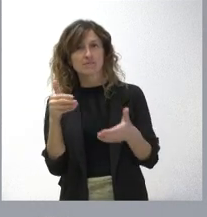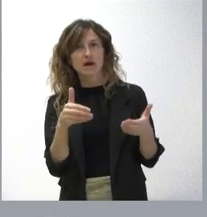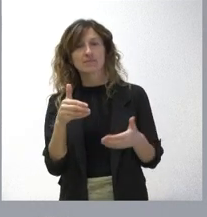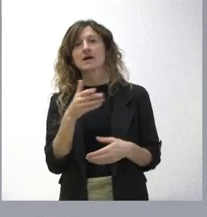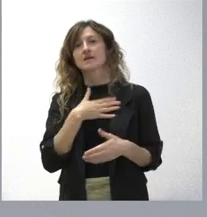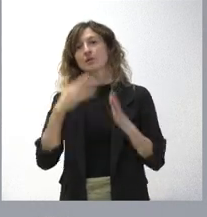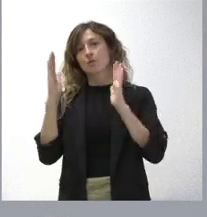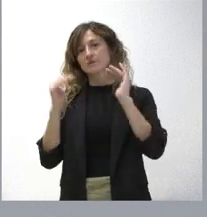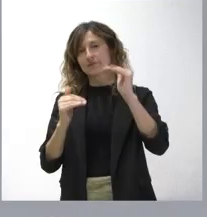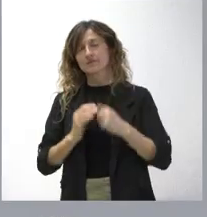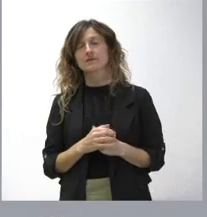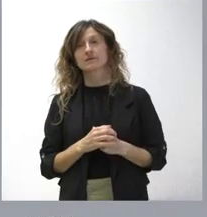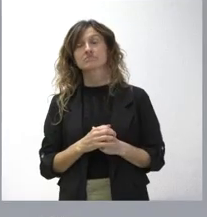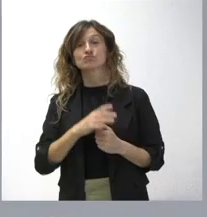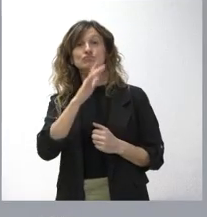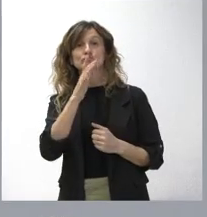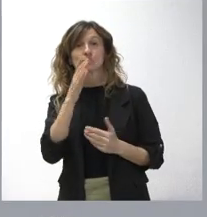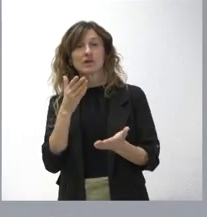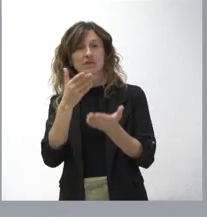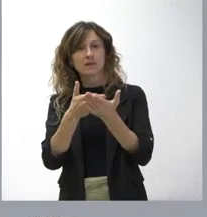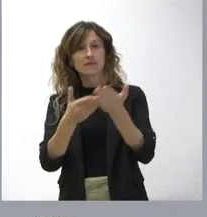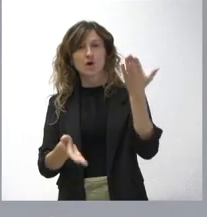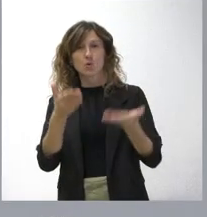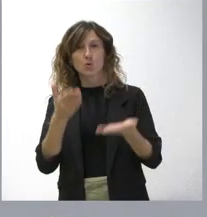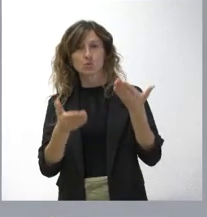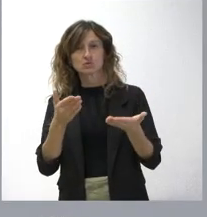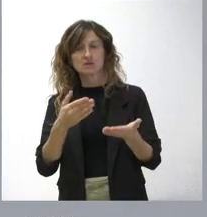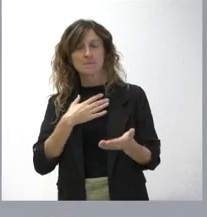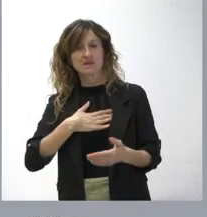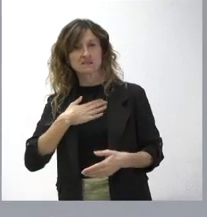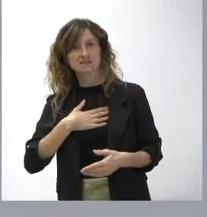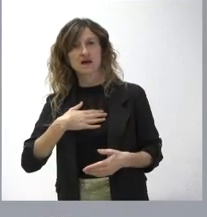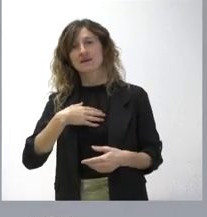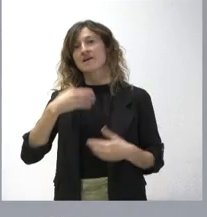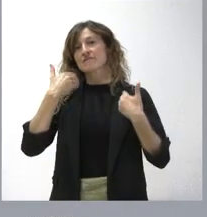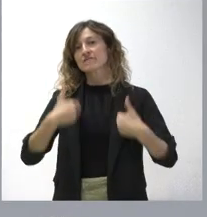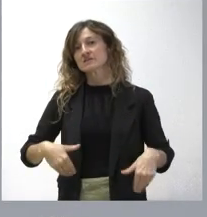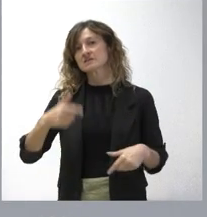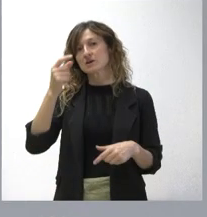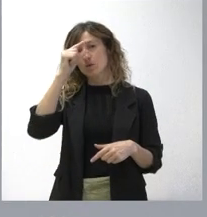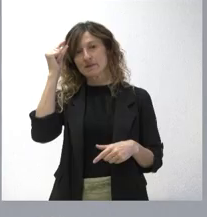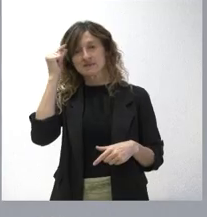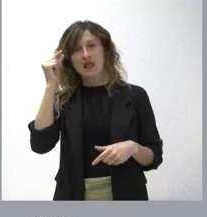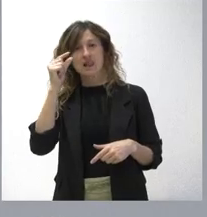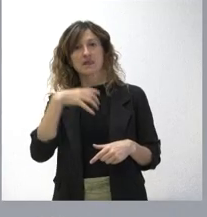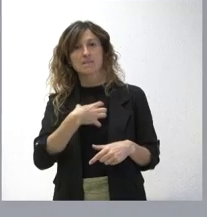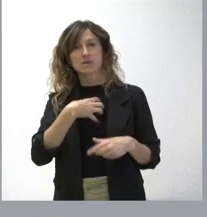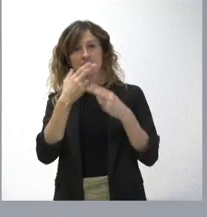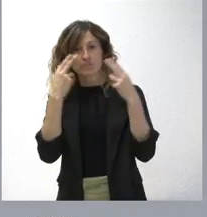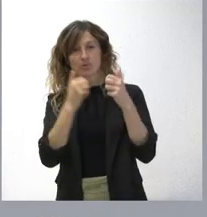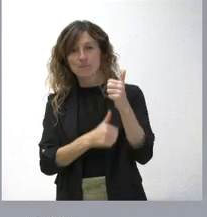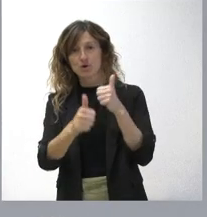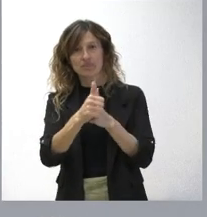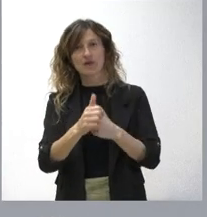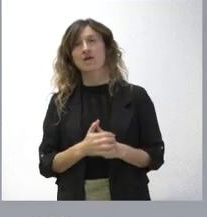atender porque es una demanda justa. El bienestar físico y mental de las empleadas públicas ha de estar por encima de todo lo demás